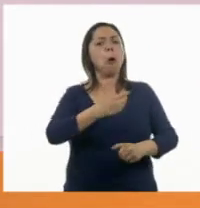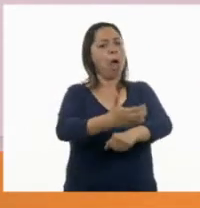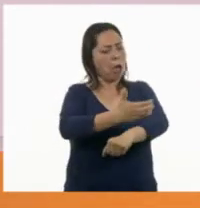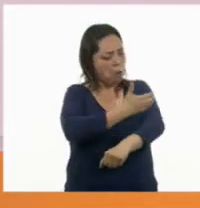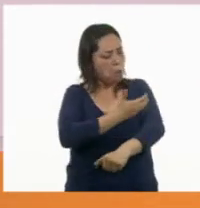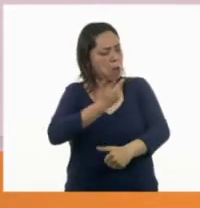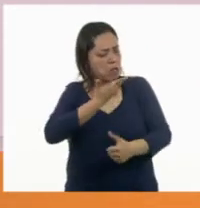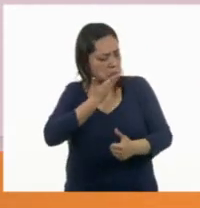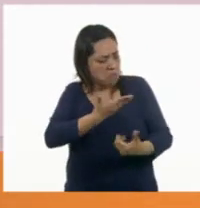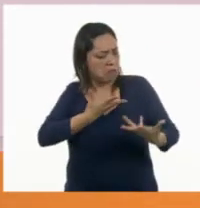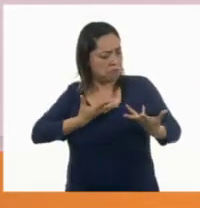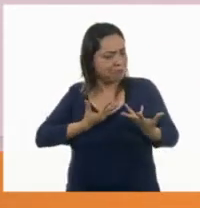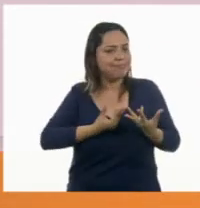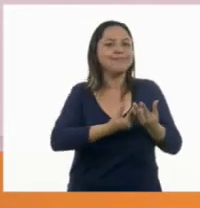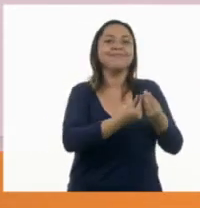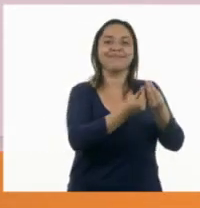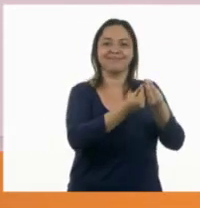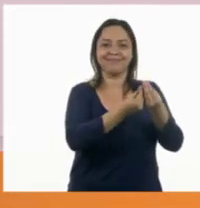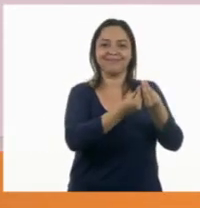Ser buen